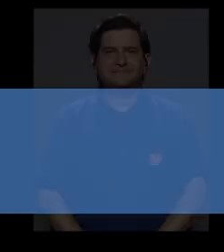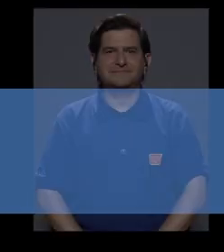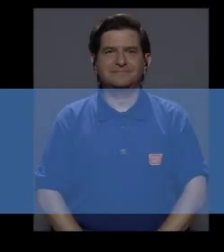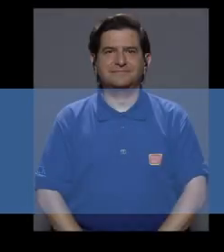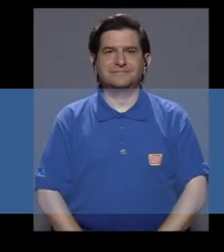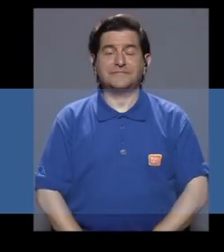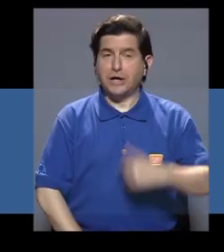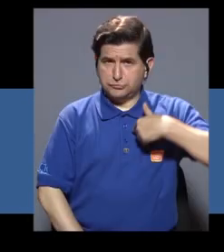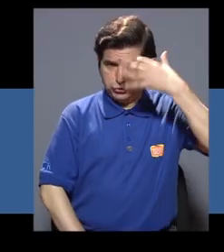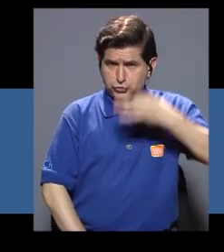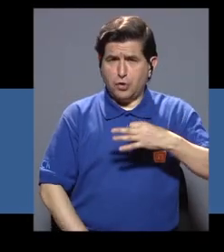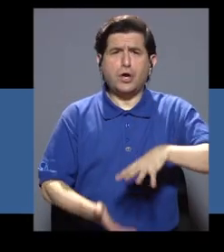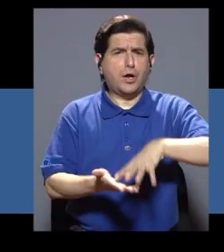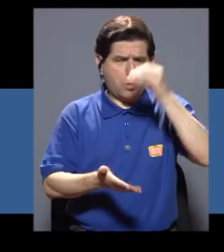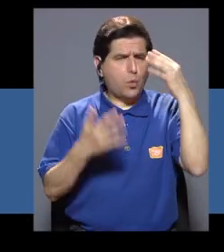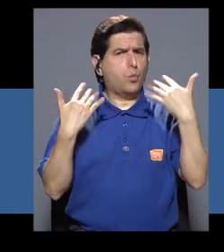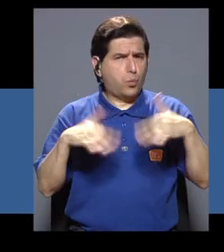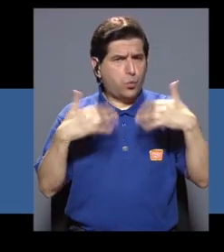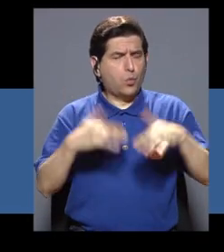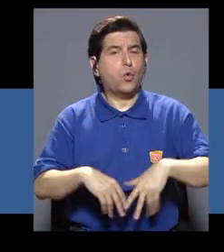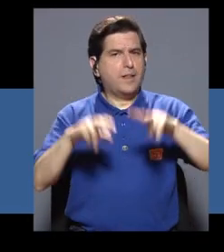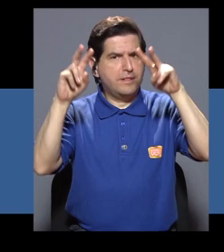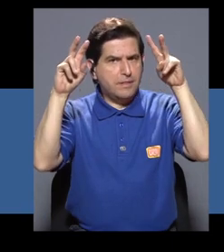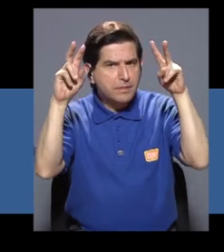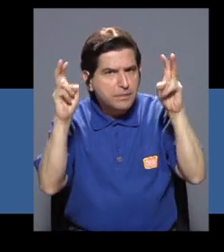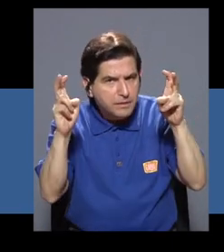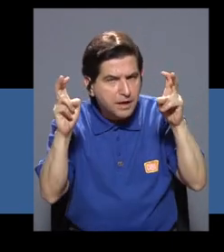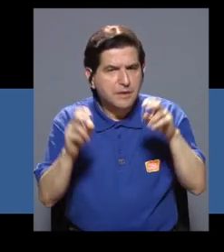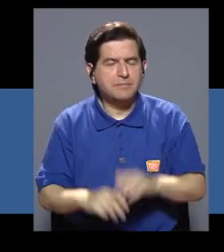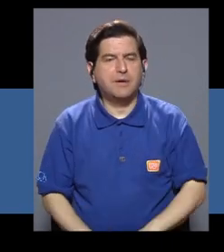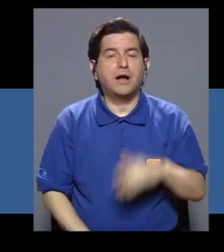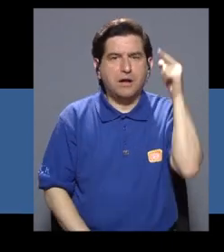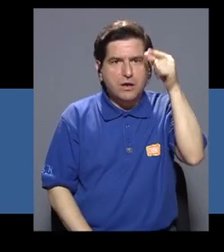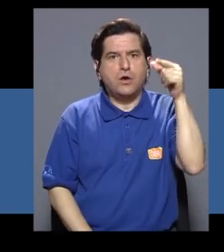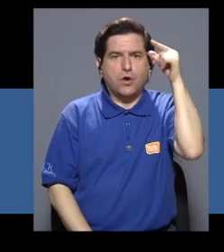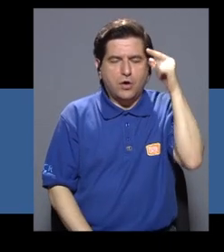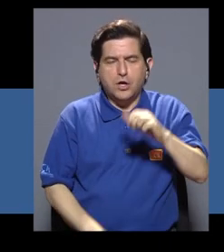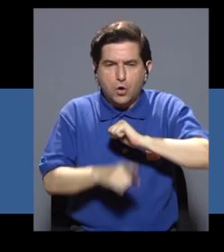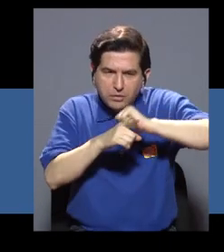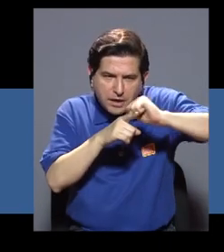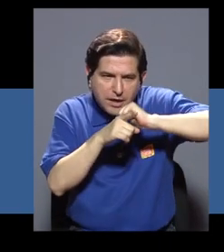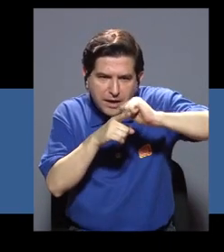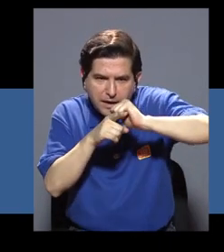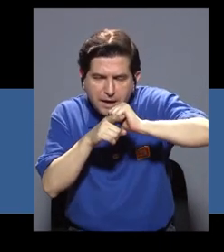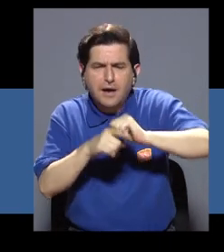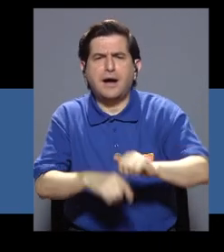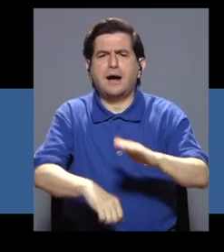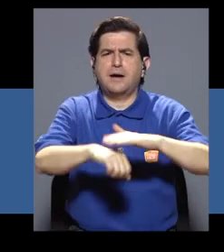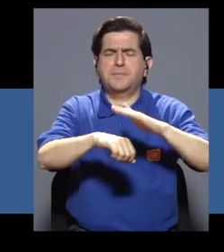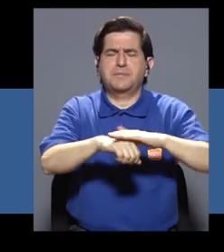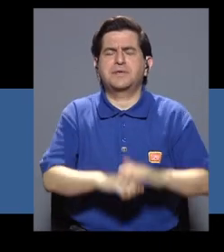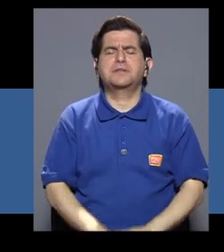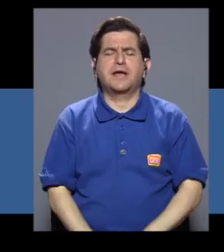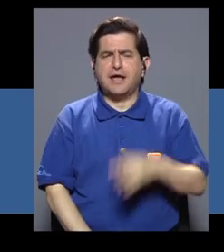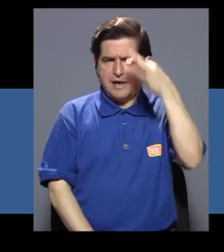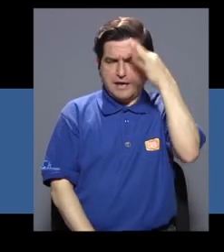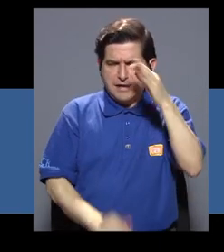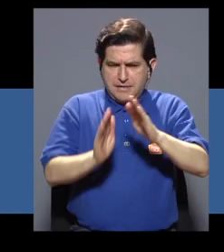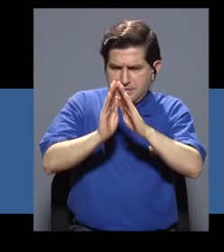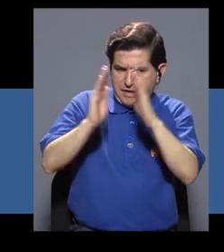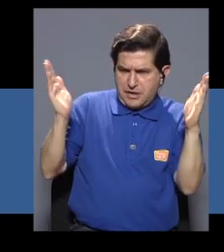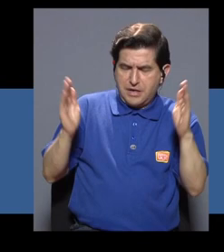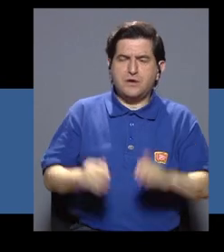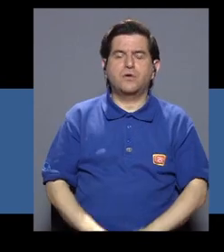Bueno, me parece que aprende uno bastante. Creo que el tema, obviamente, de las capacitaciones te permiten ampliar más el criterio de